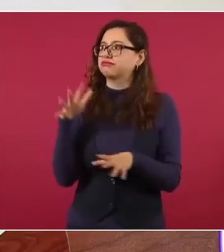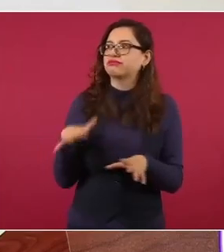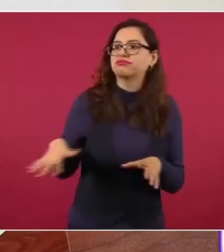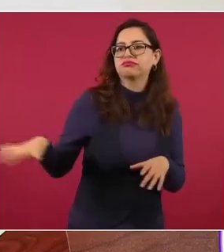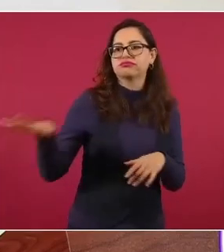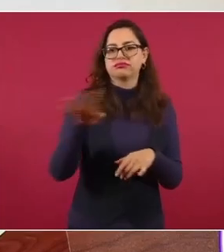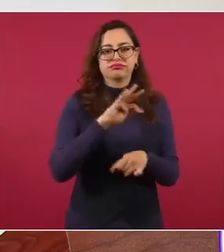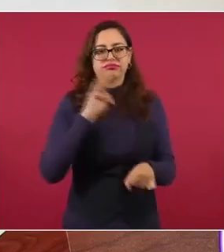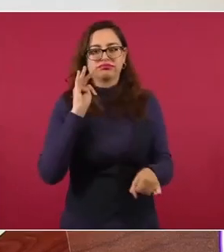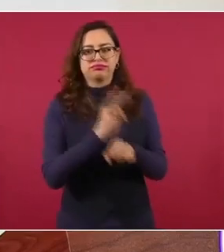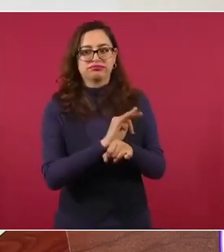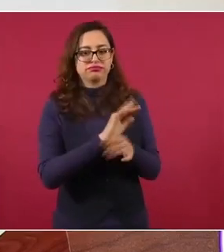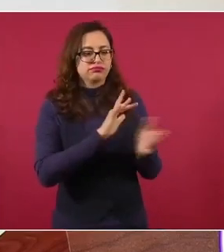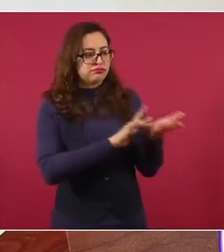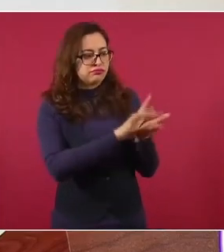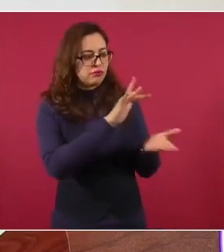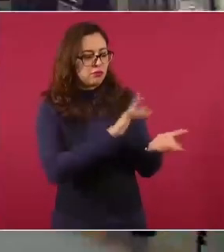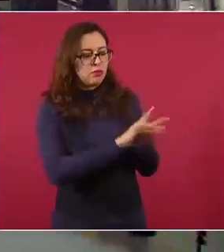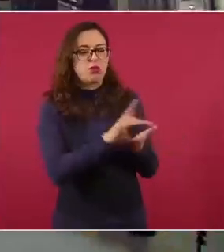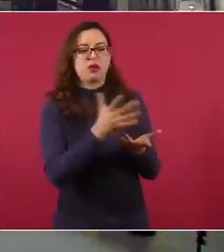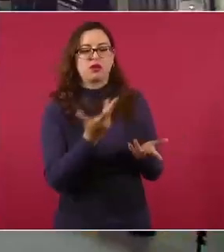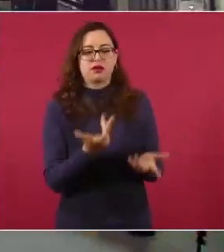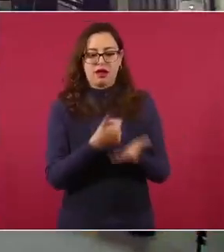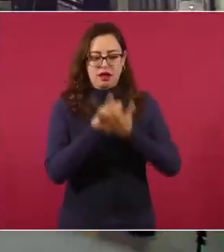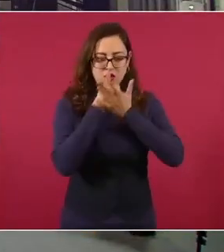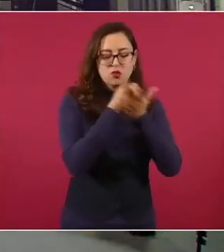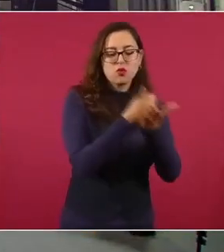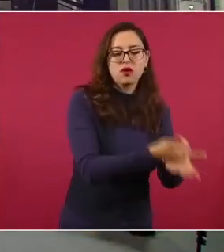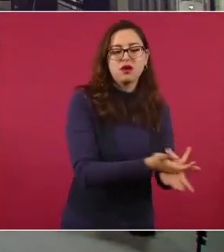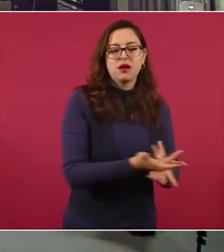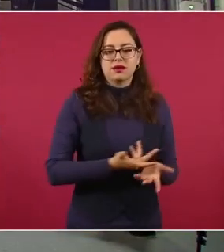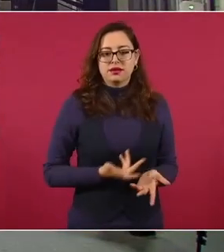con la transformación democrática,